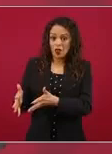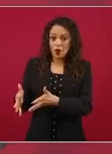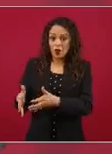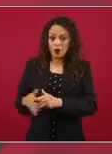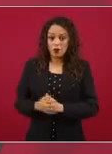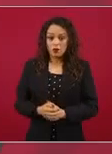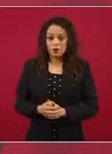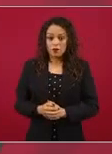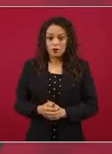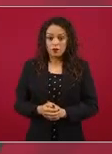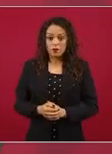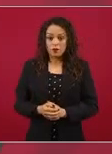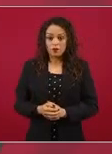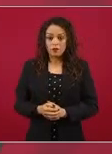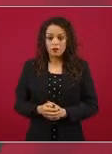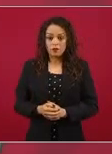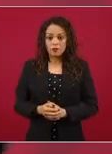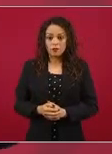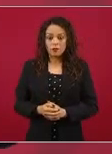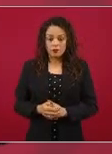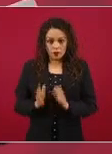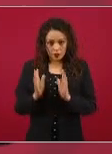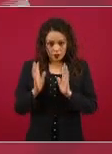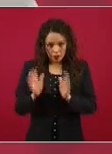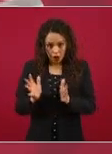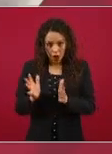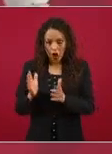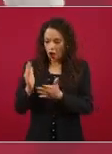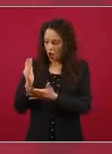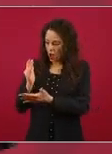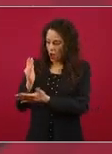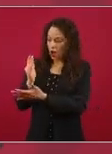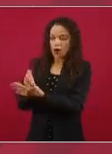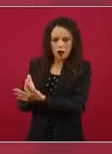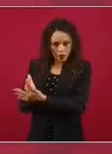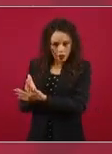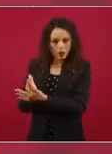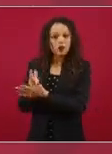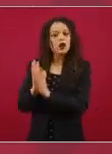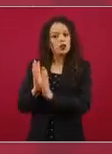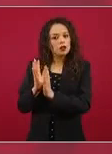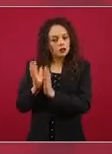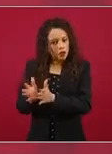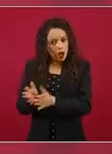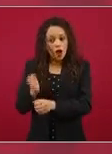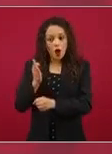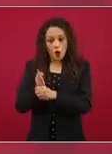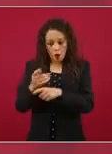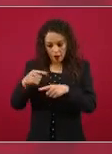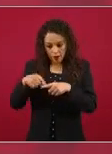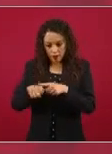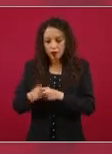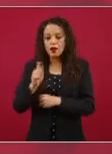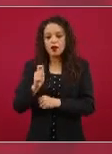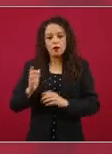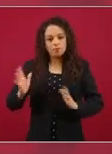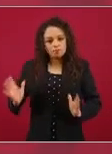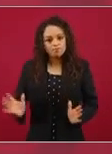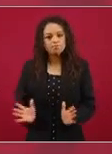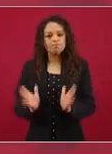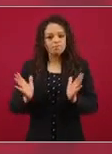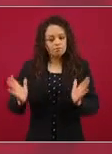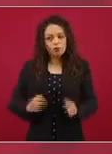y ya, como lo estamos empujando entre todos,